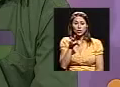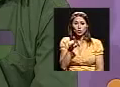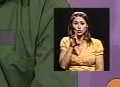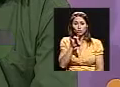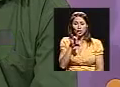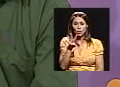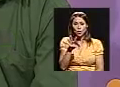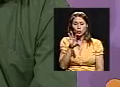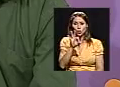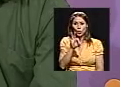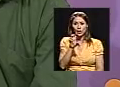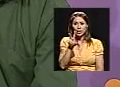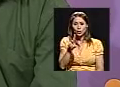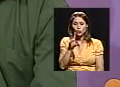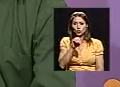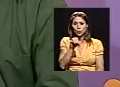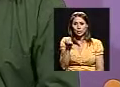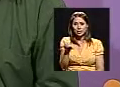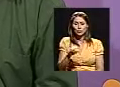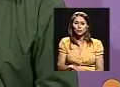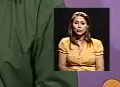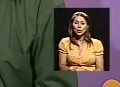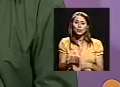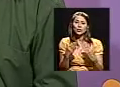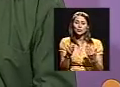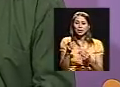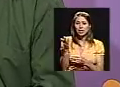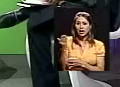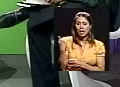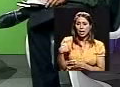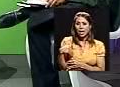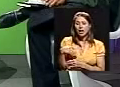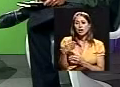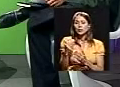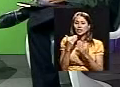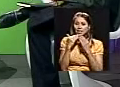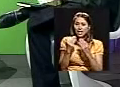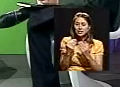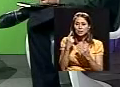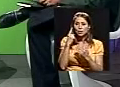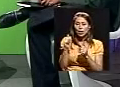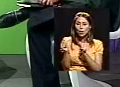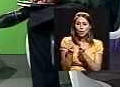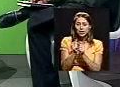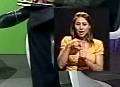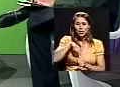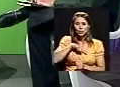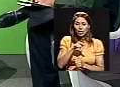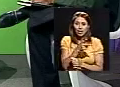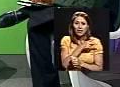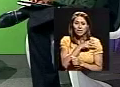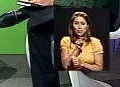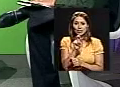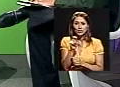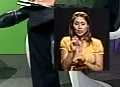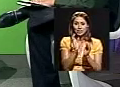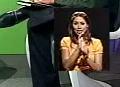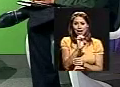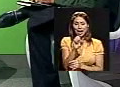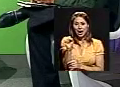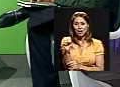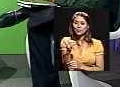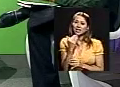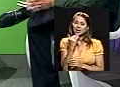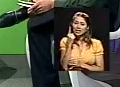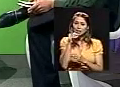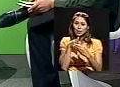2284-92-00. Bien, Adolfo, muchas gracias por habernos acompañado hoy, jefe de Pensiones de la Caja. Gracias por, de